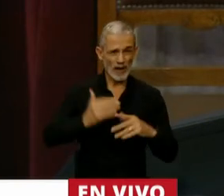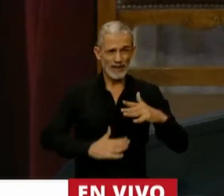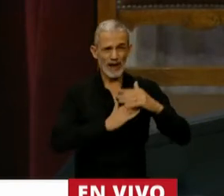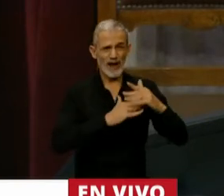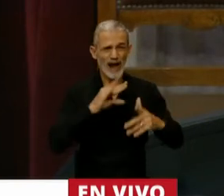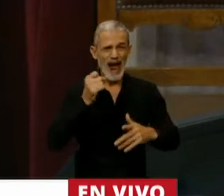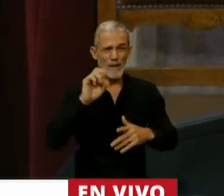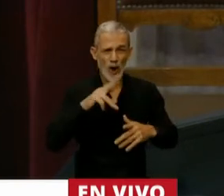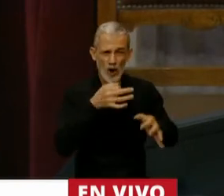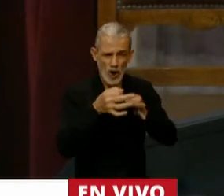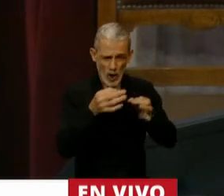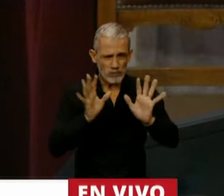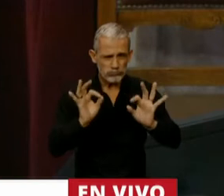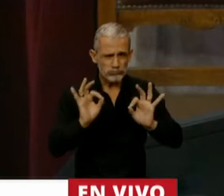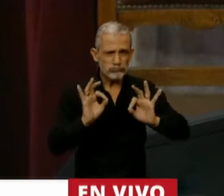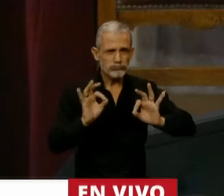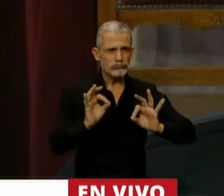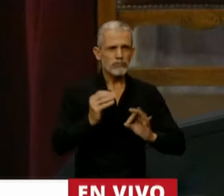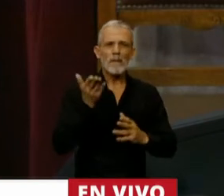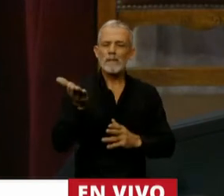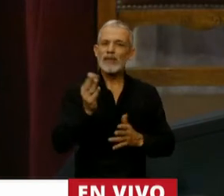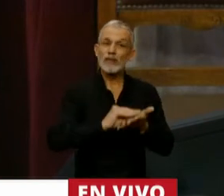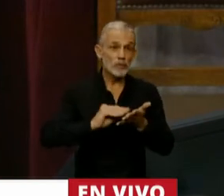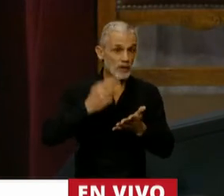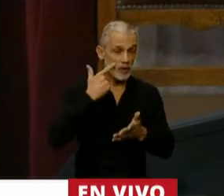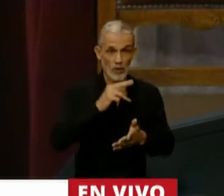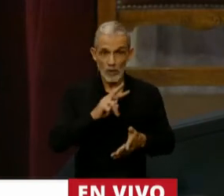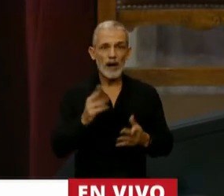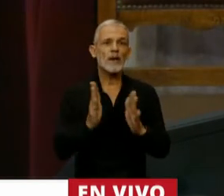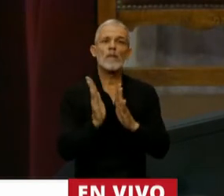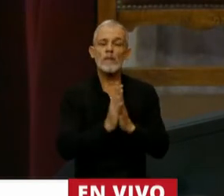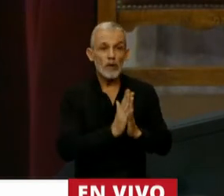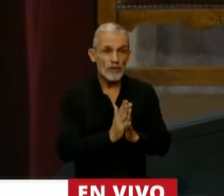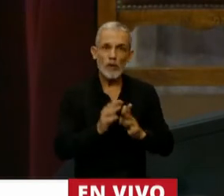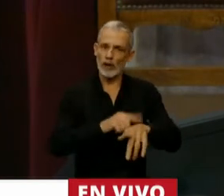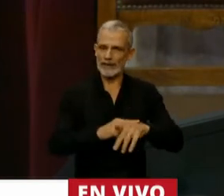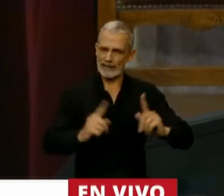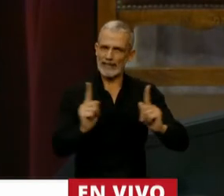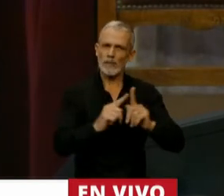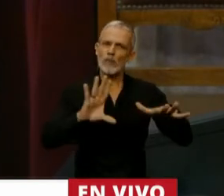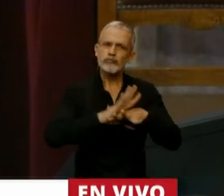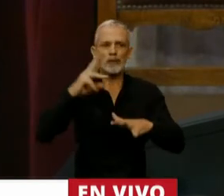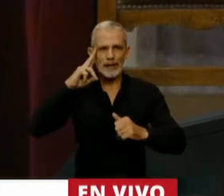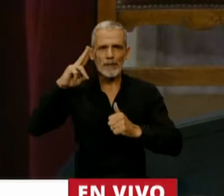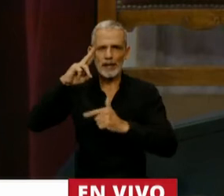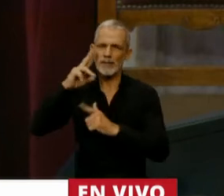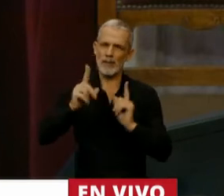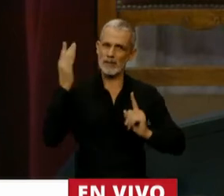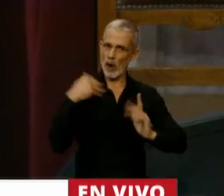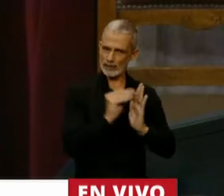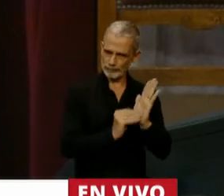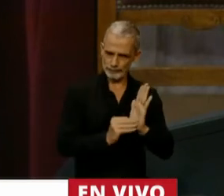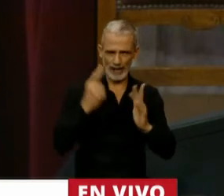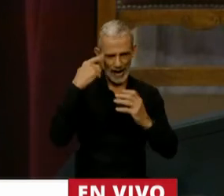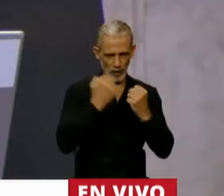labor parlamentaria y pedirle a los señores y señoras diputadas si podemos ajustarnos a los tiempos que hemos estipulado.